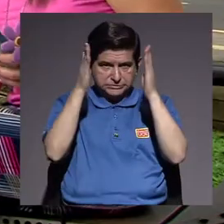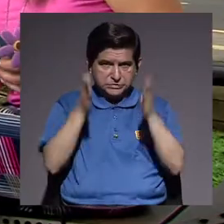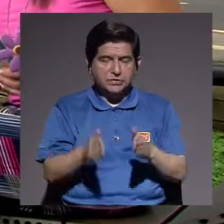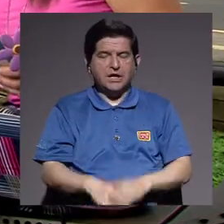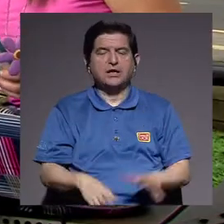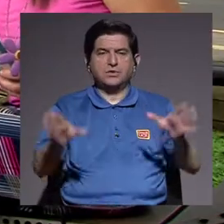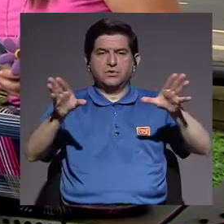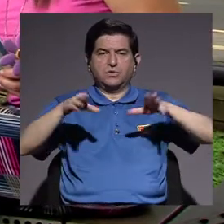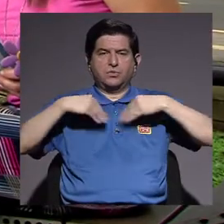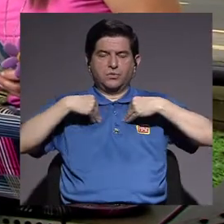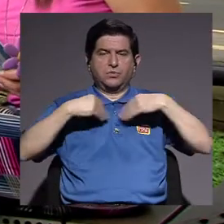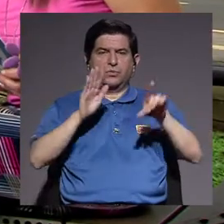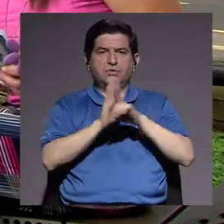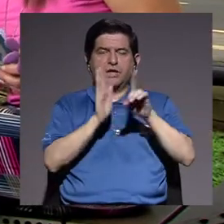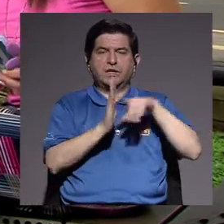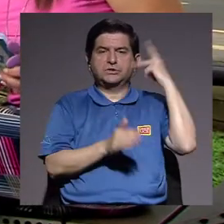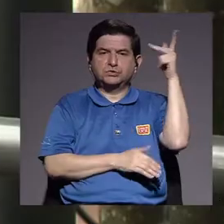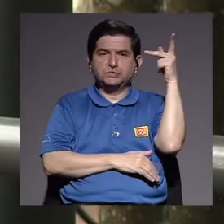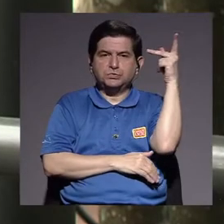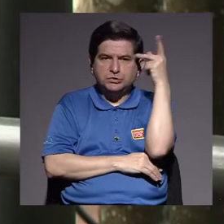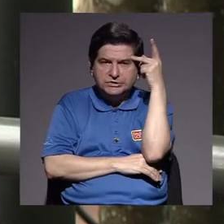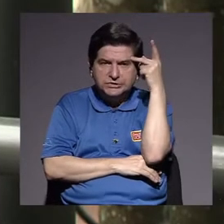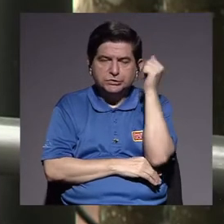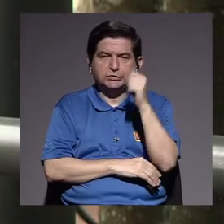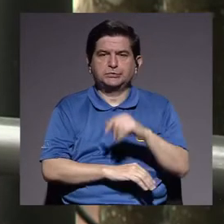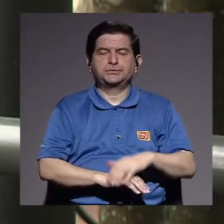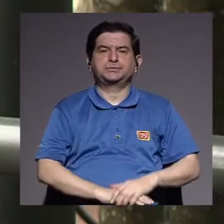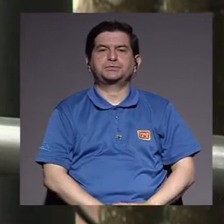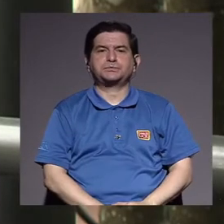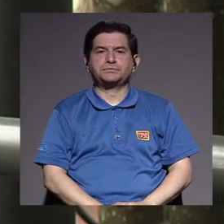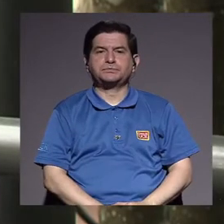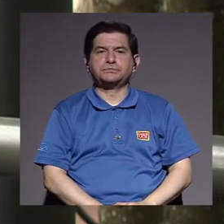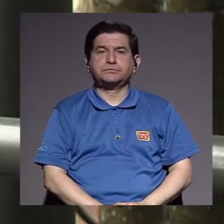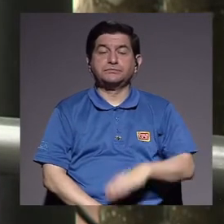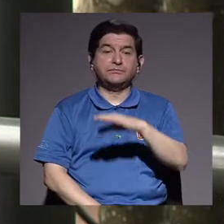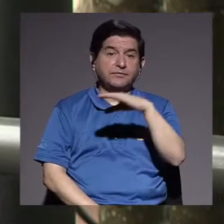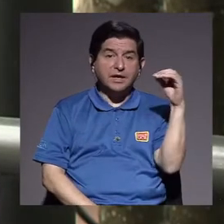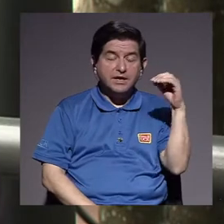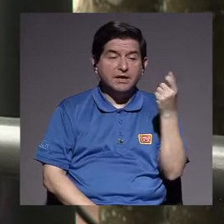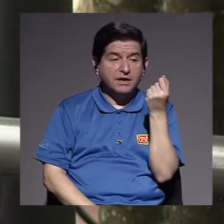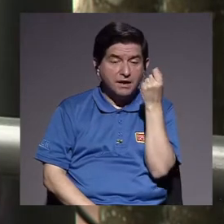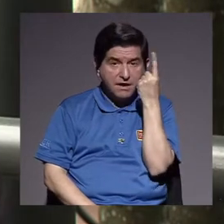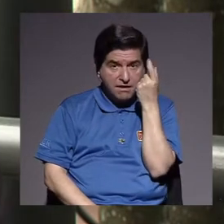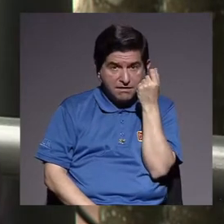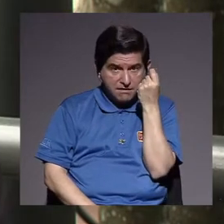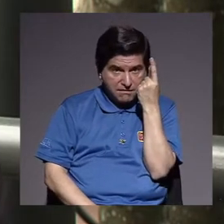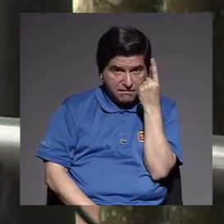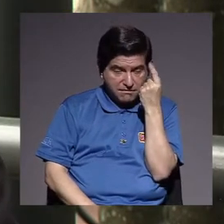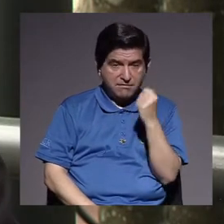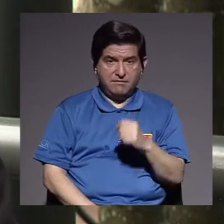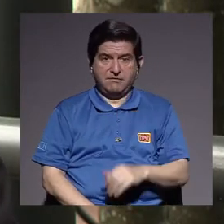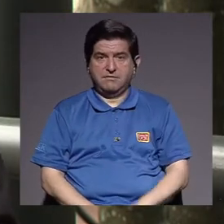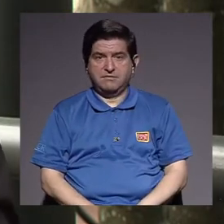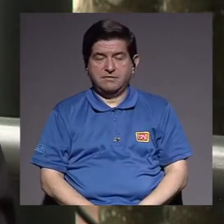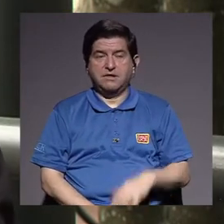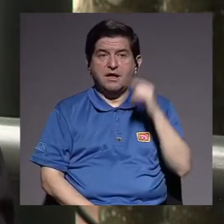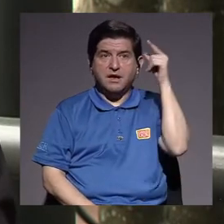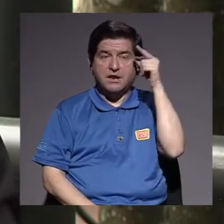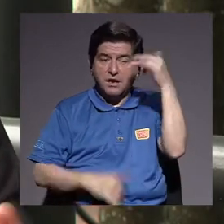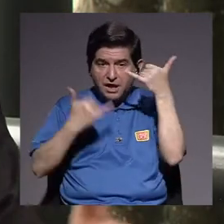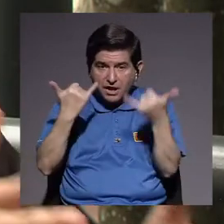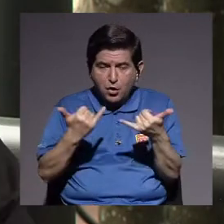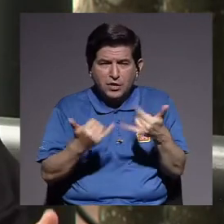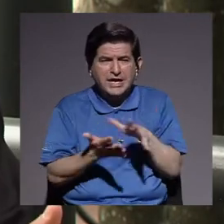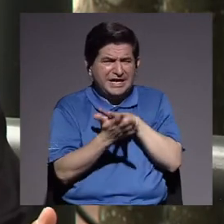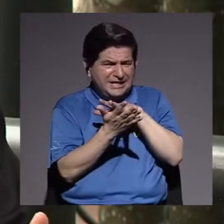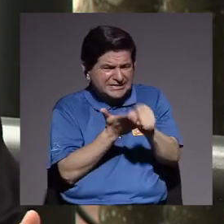retomar y apropiarnos de nuestros derechos políticos. Y de justamente entender que la lógica en que estamos